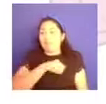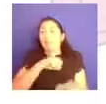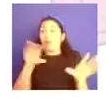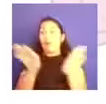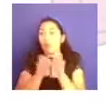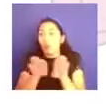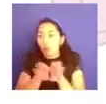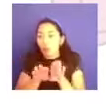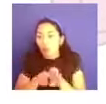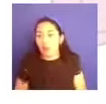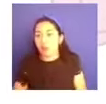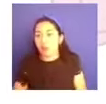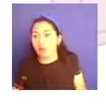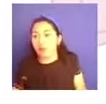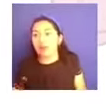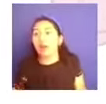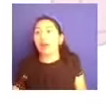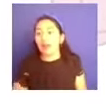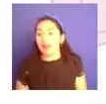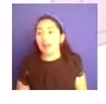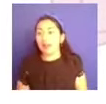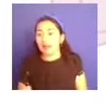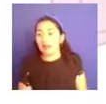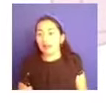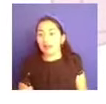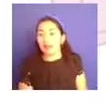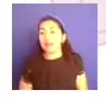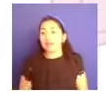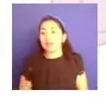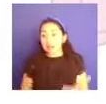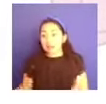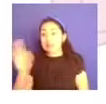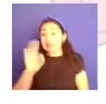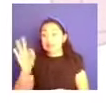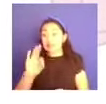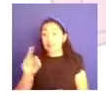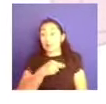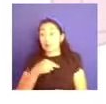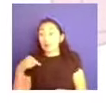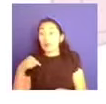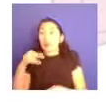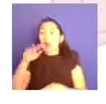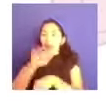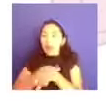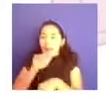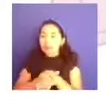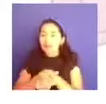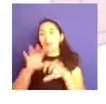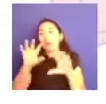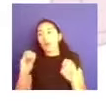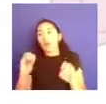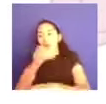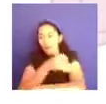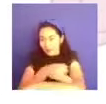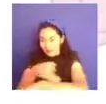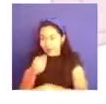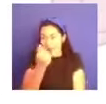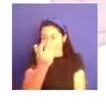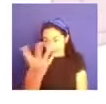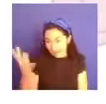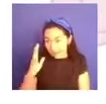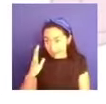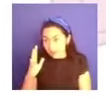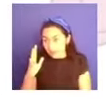la literatura que podemos hacer inclusive con nuestros amigos, con nuestras personas inmediatas, etcétera, pues es tener la